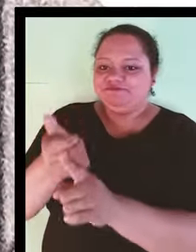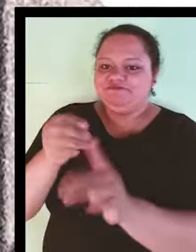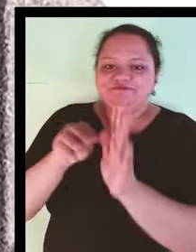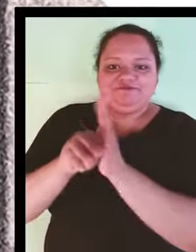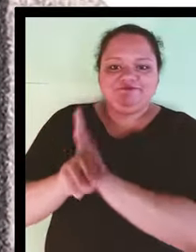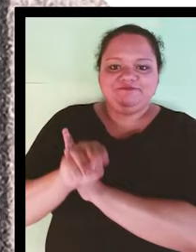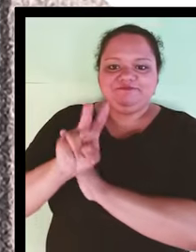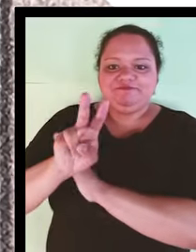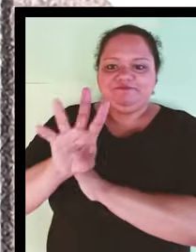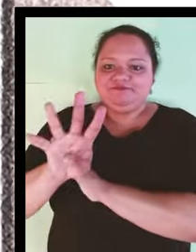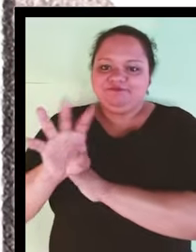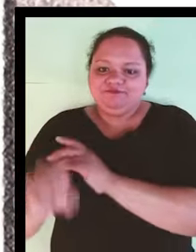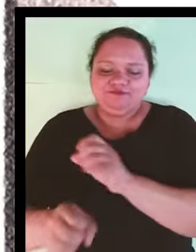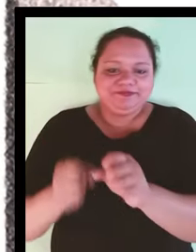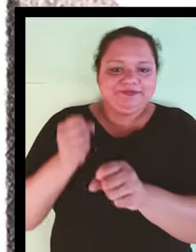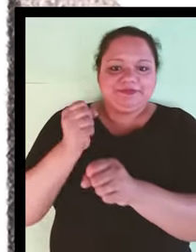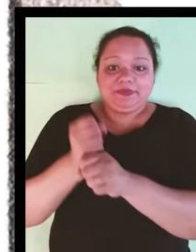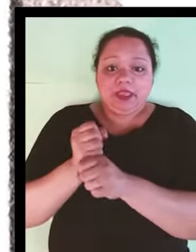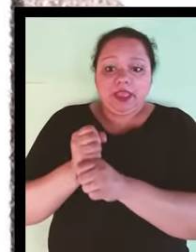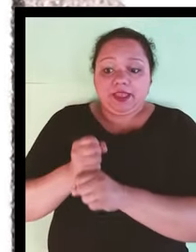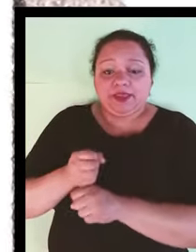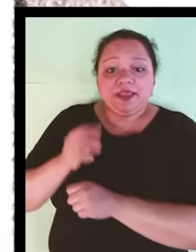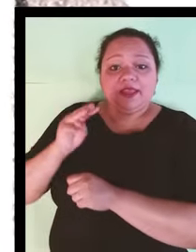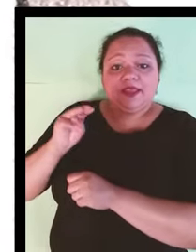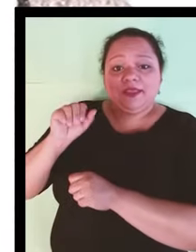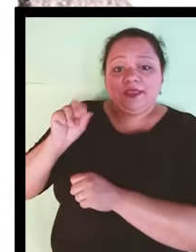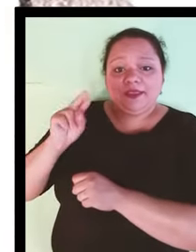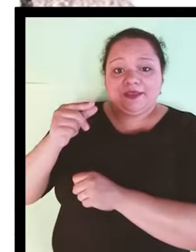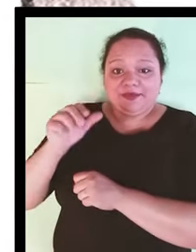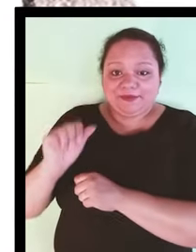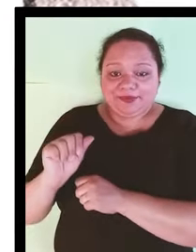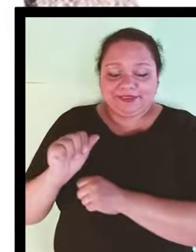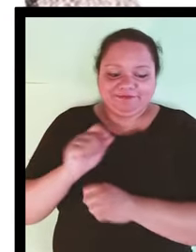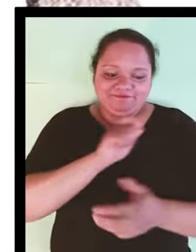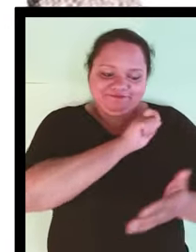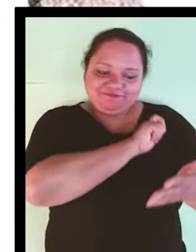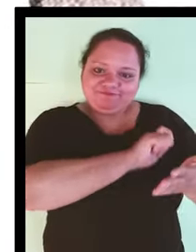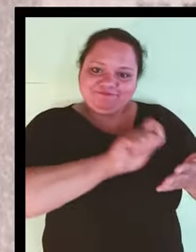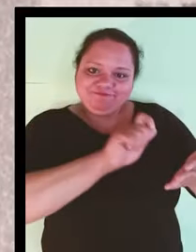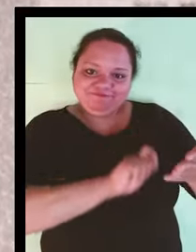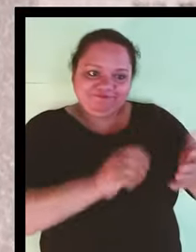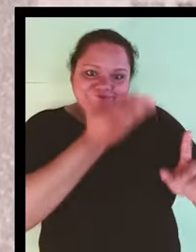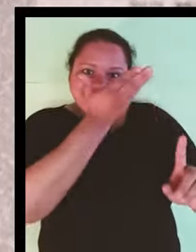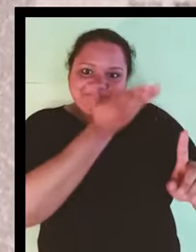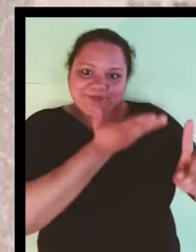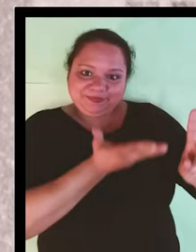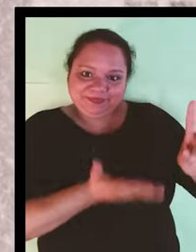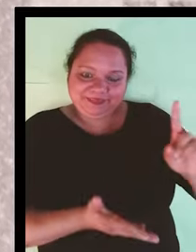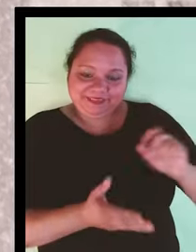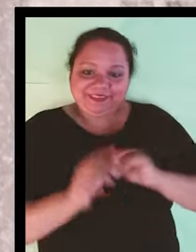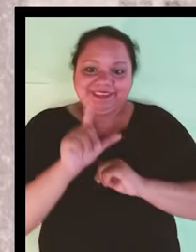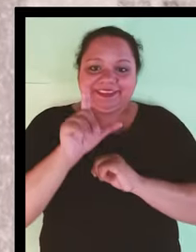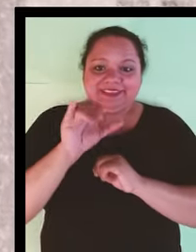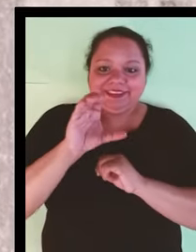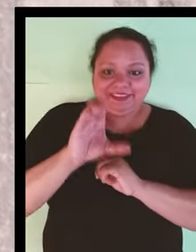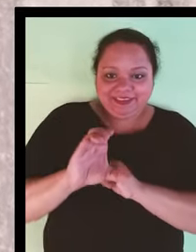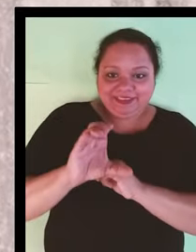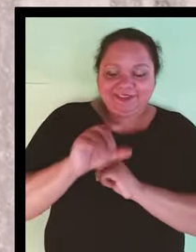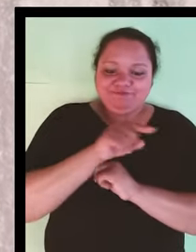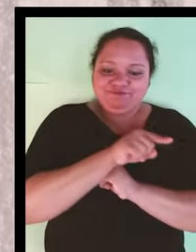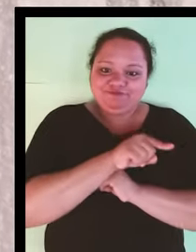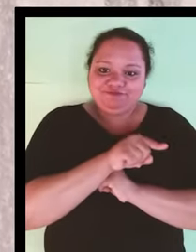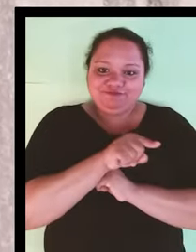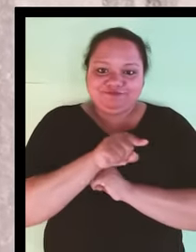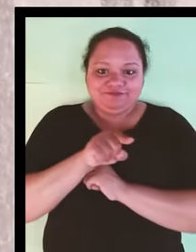suicidio a los 24 años. Marga es una obra de María Pereira licenciada en Historia del Arte